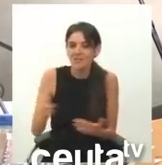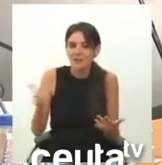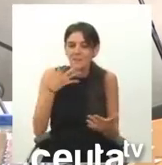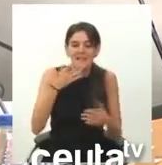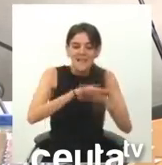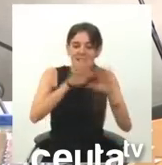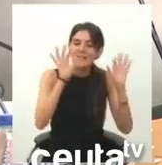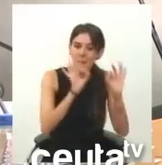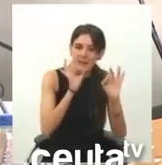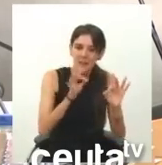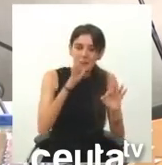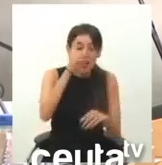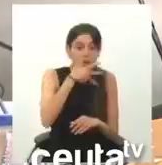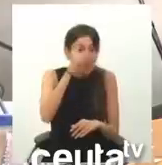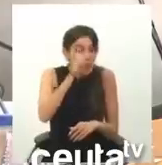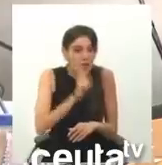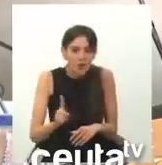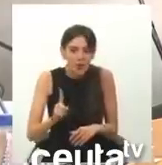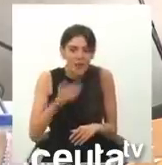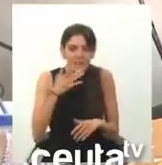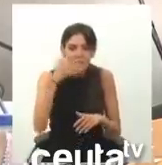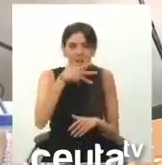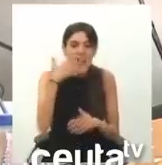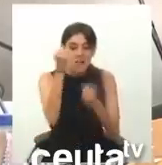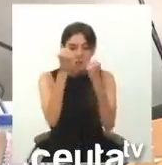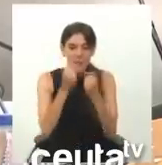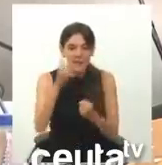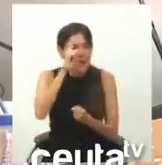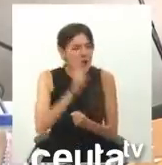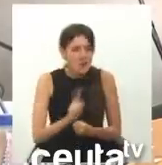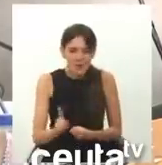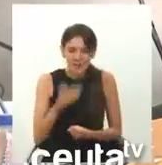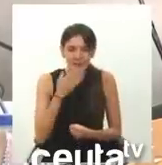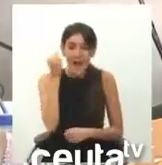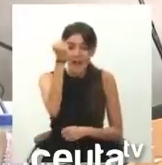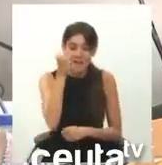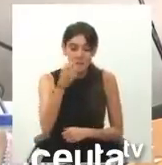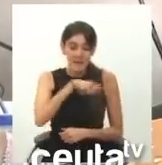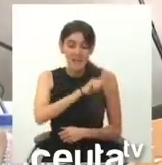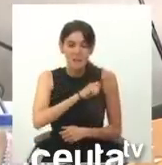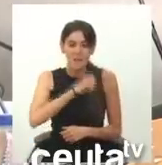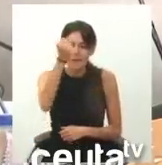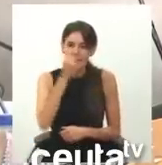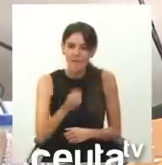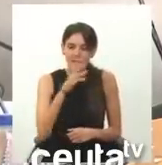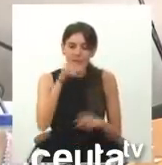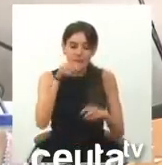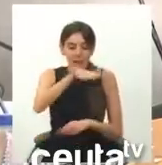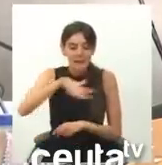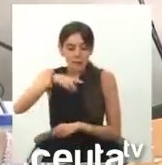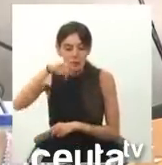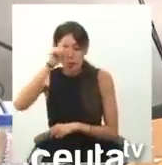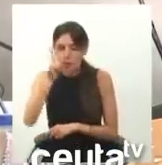Es evidente que no lo conoce, no sabe lo que es la soberanía. ¿No está España ejerciendo la soberanía sobre este territorio?